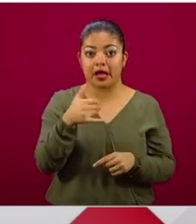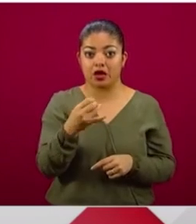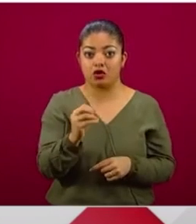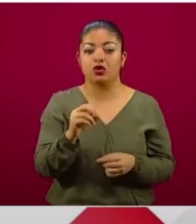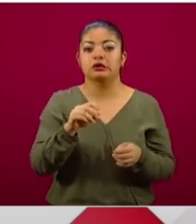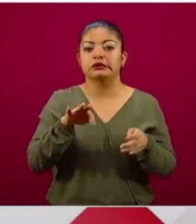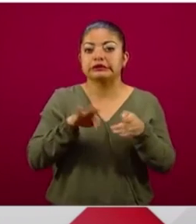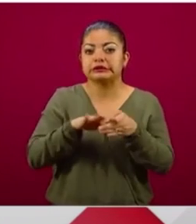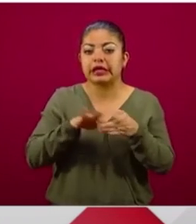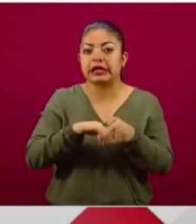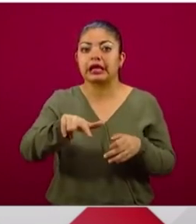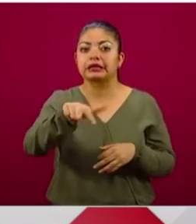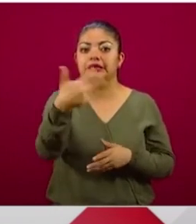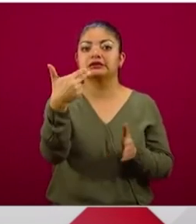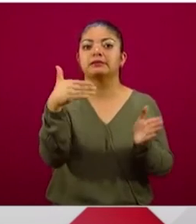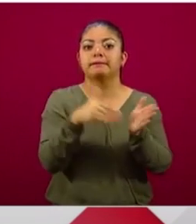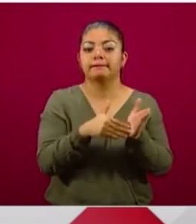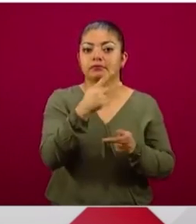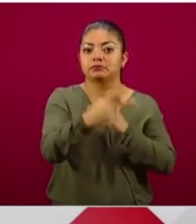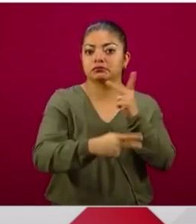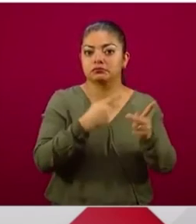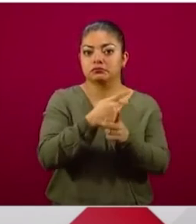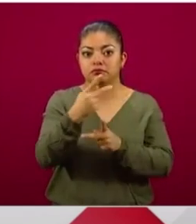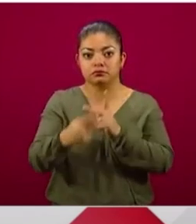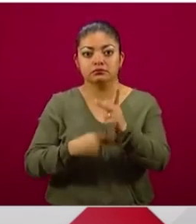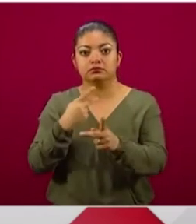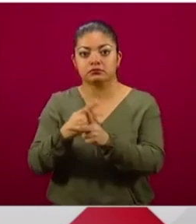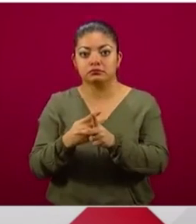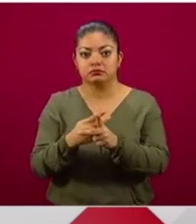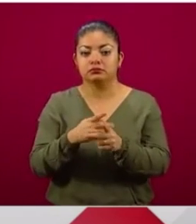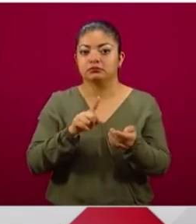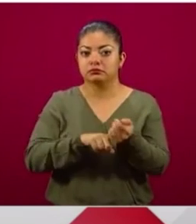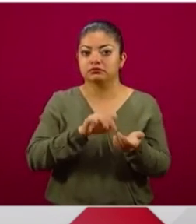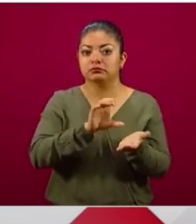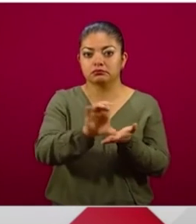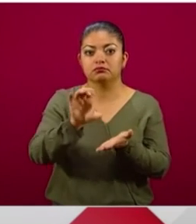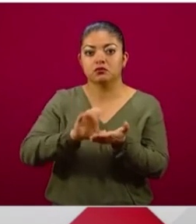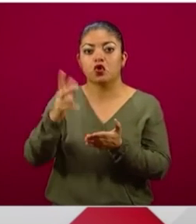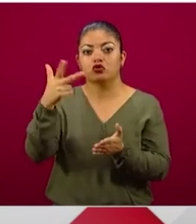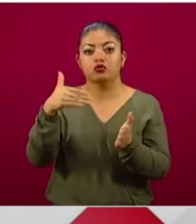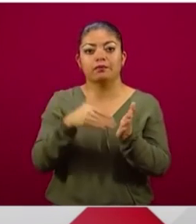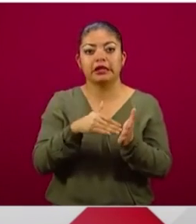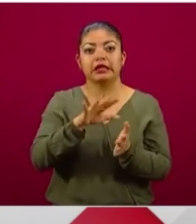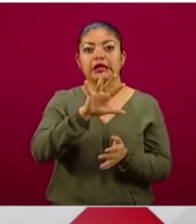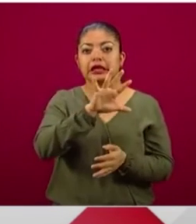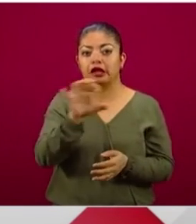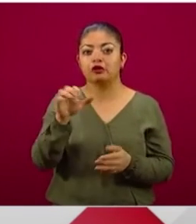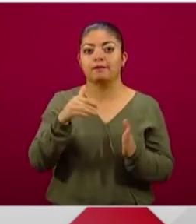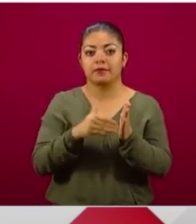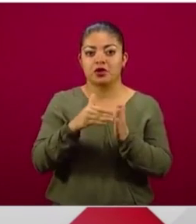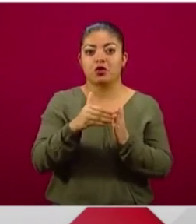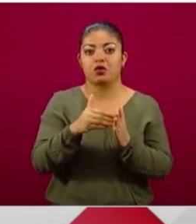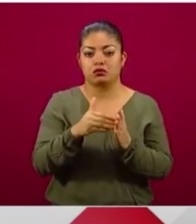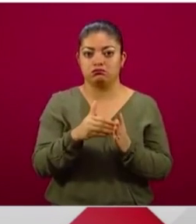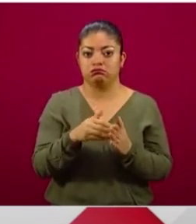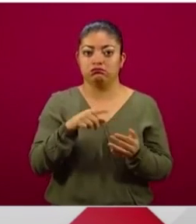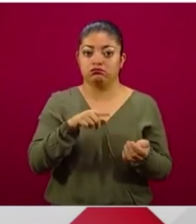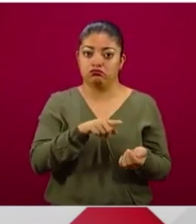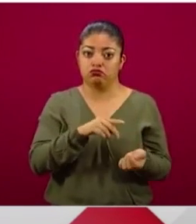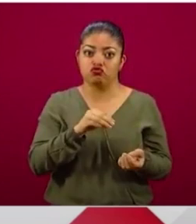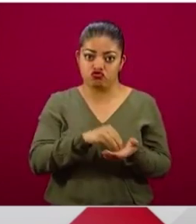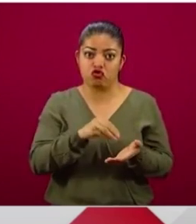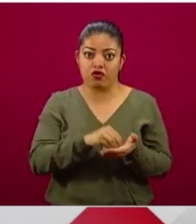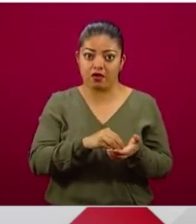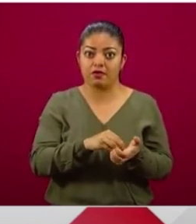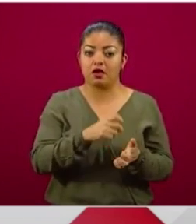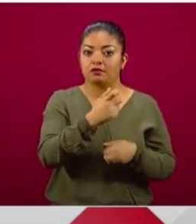cerca de 13 mil créditos y dispersado ocho mil 500 millones de pesos. Entonces, seguimos avanzando con la dispersión